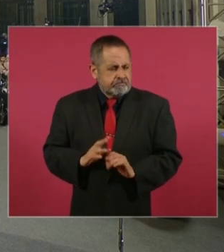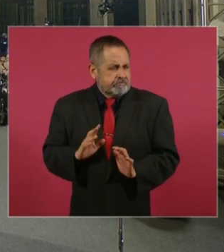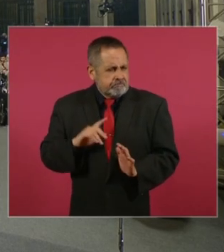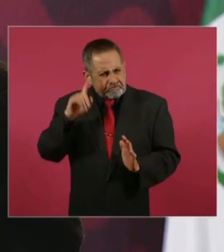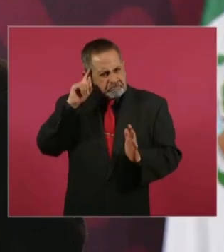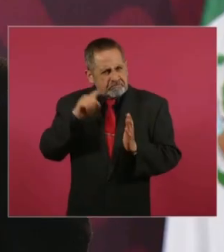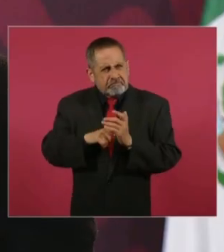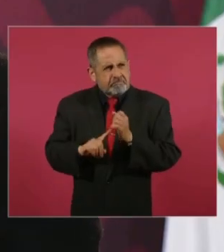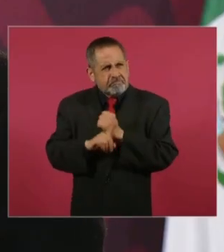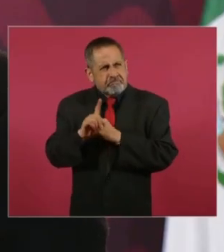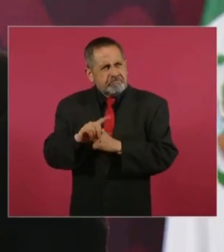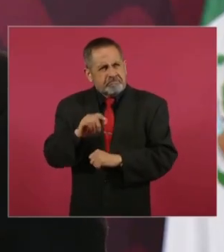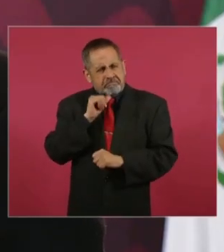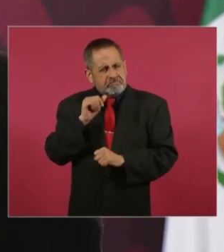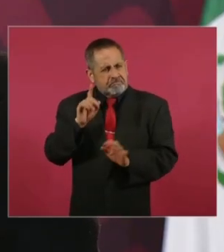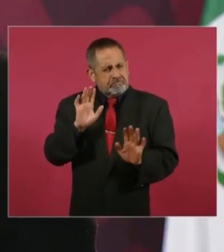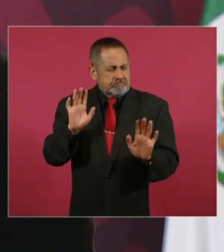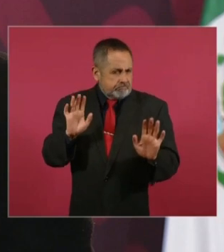ningún problema.